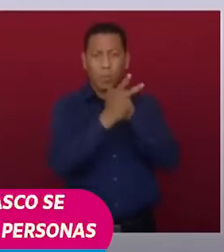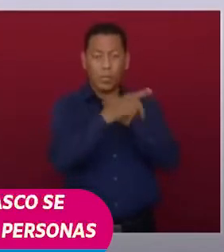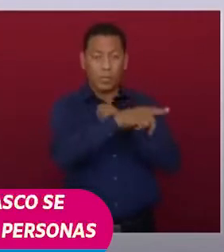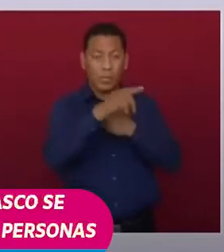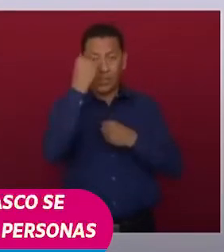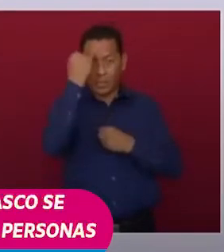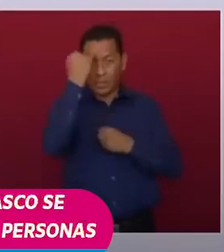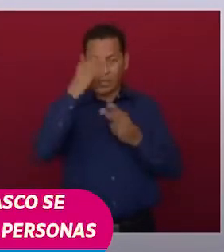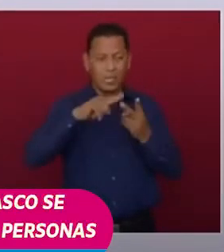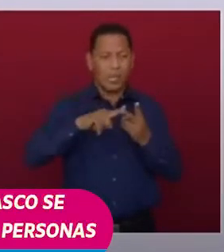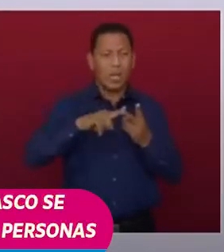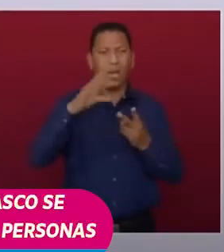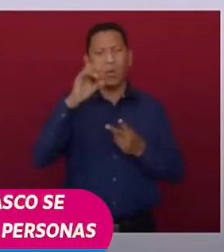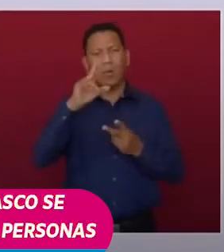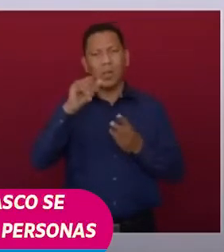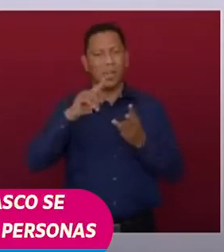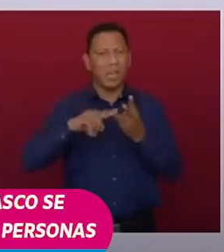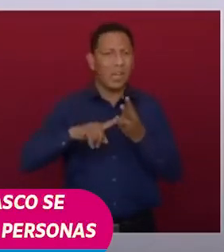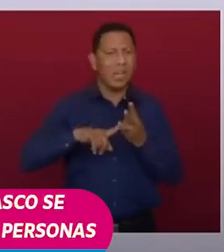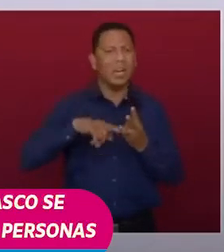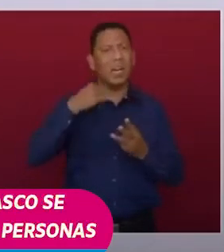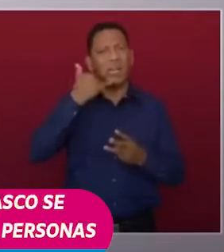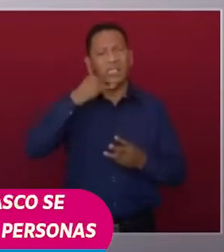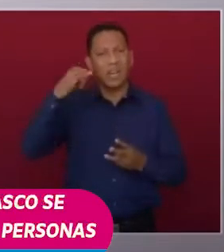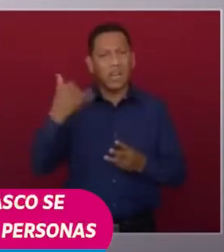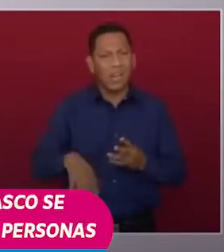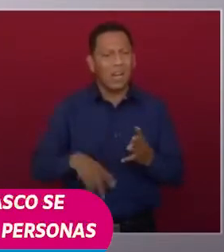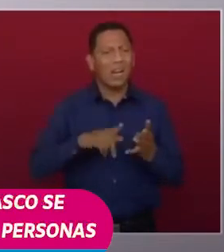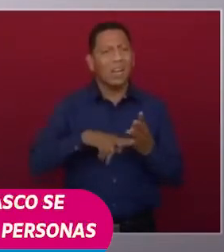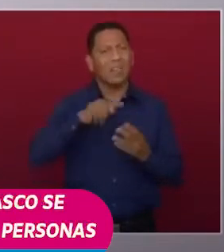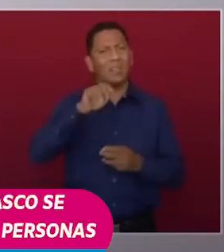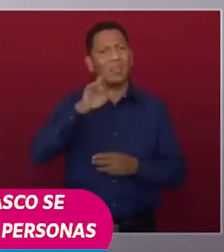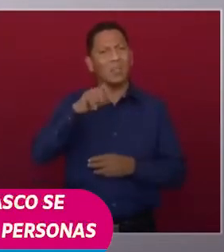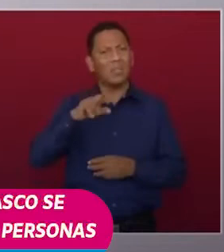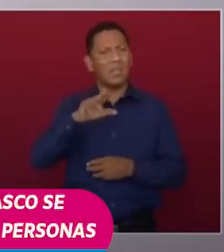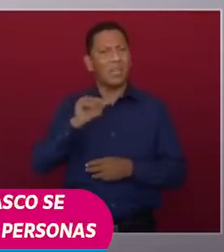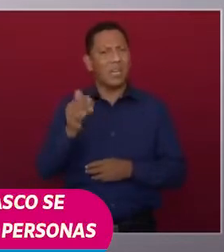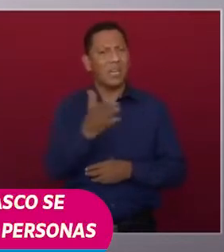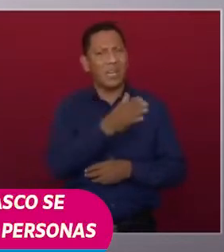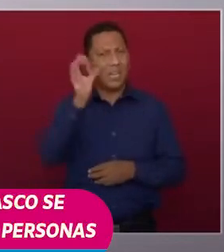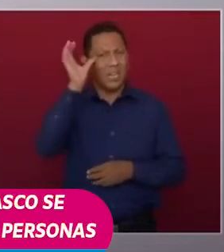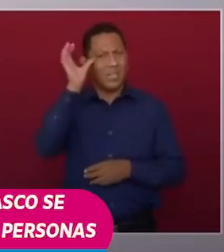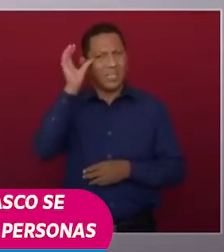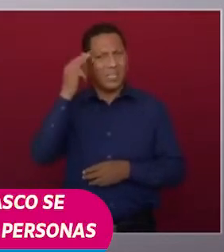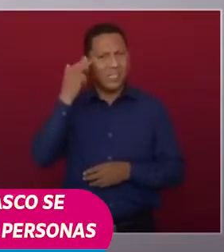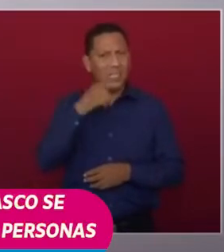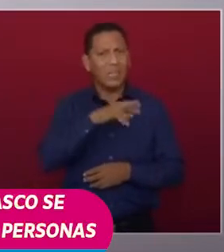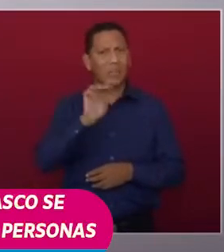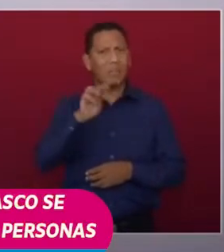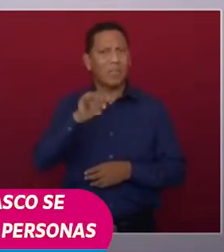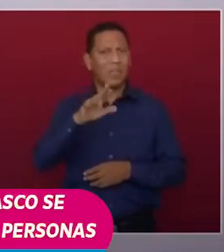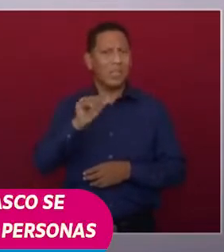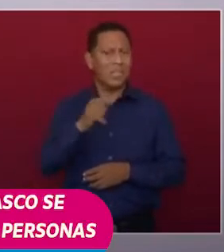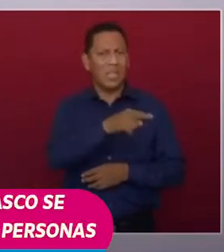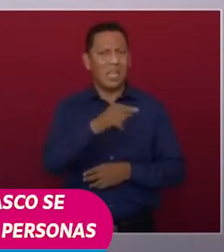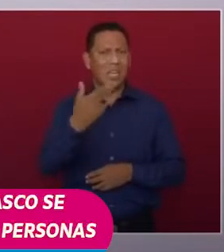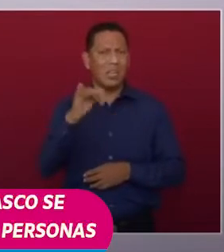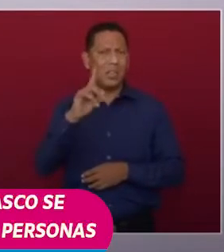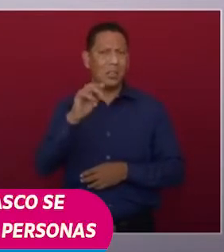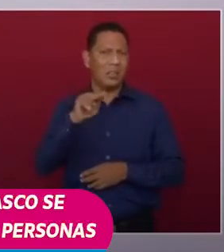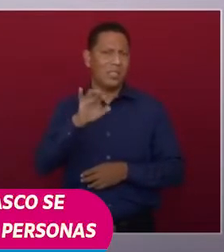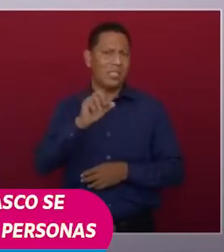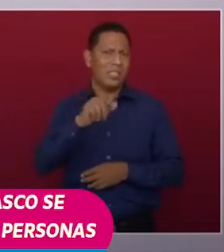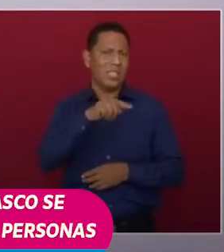India, Corea, Italia, Turquía, China, Rumanía e Indonesia,